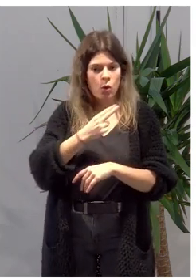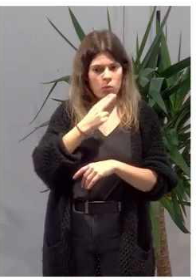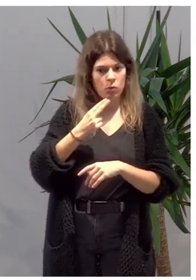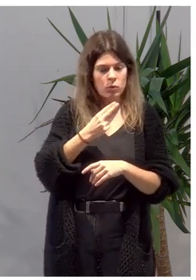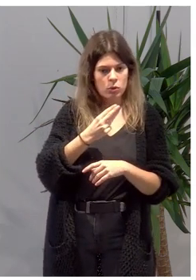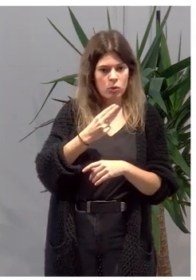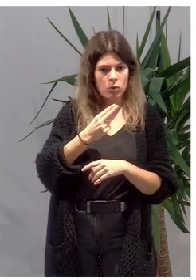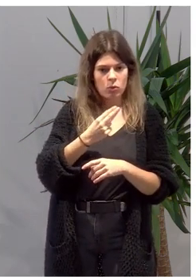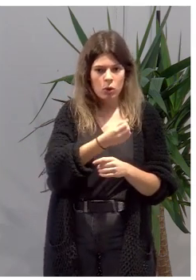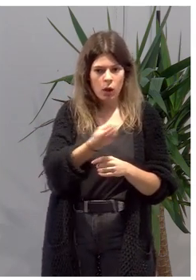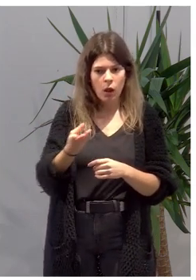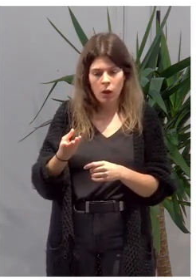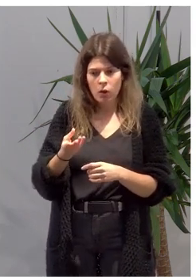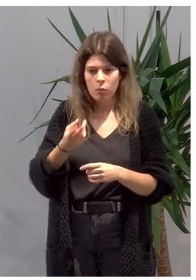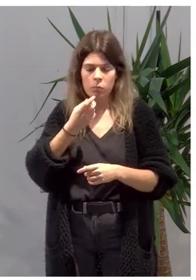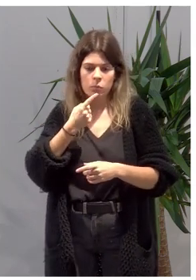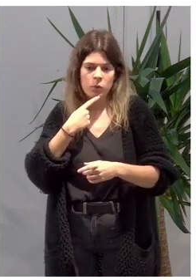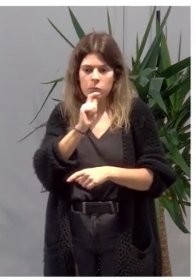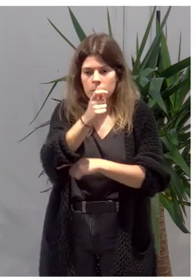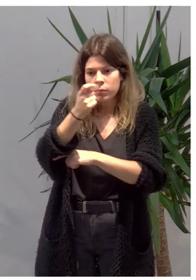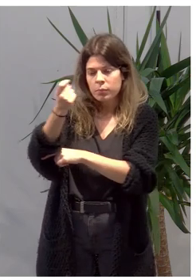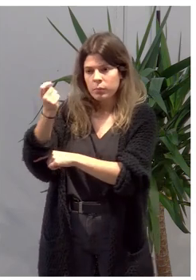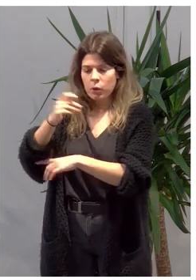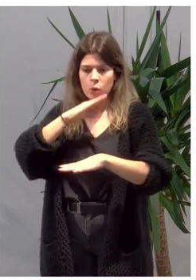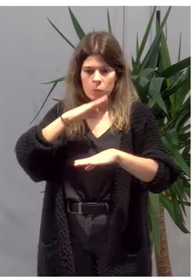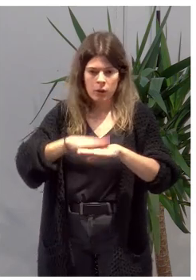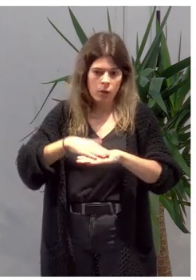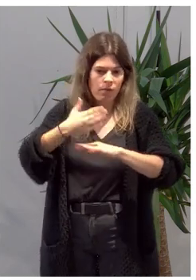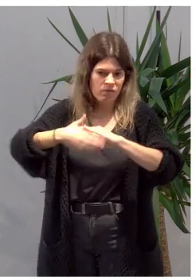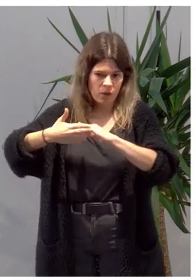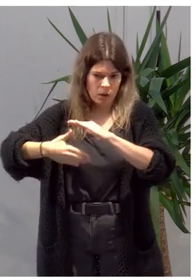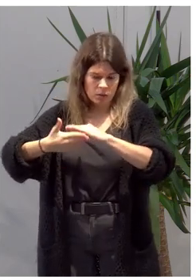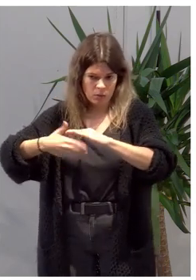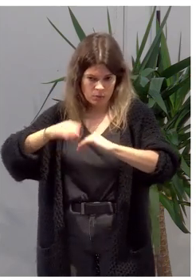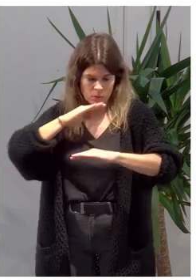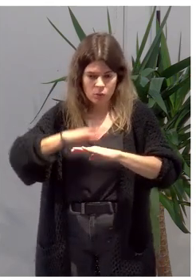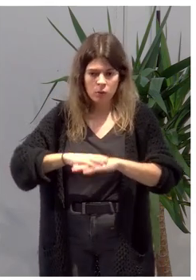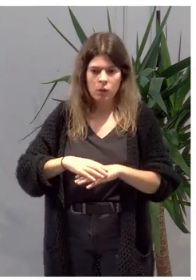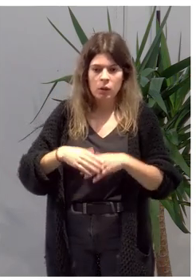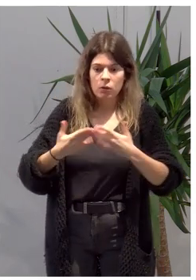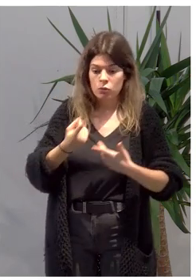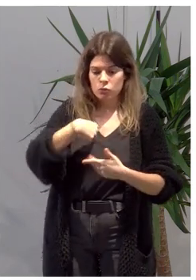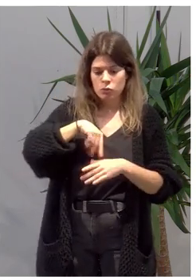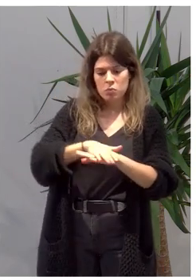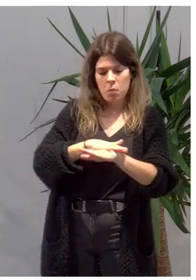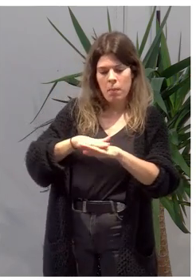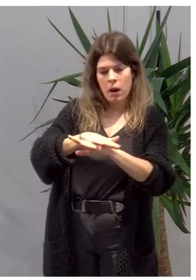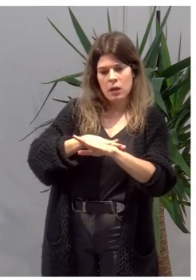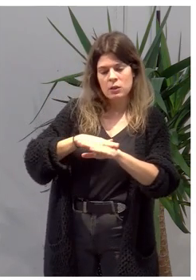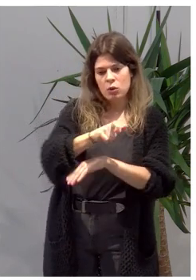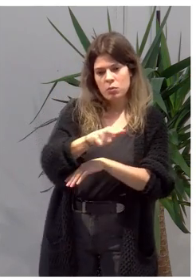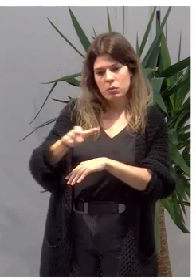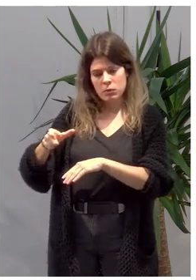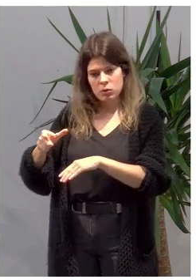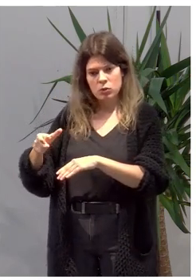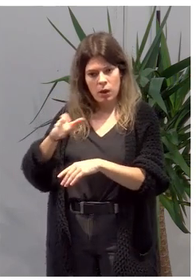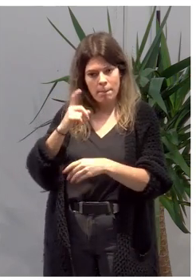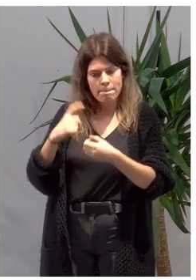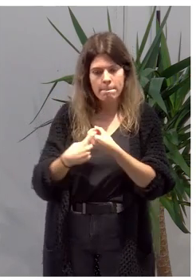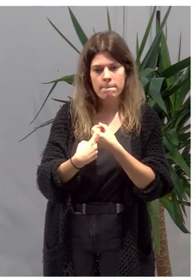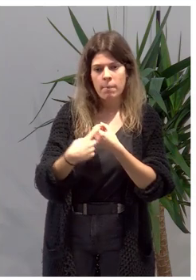cumplir con unos ciertos hitos y objetivos en unas fechas dadas, por lo cual para nosotros es esencial que las personas que participen